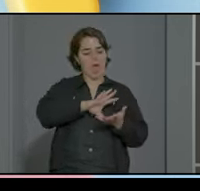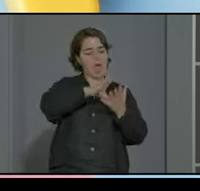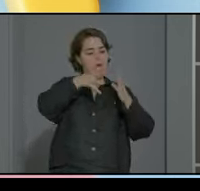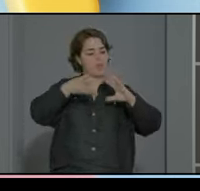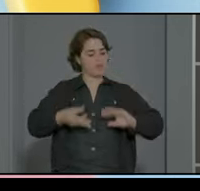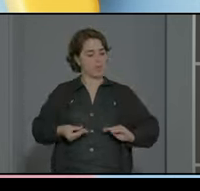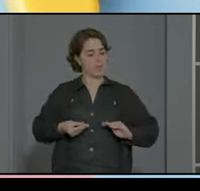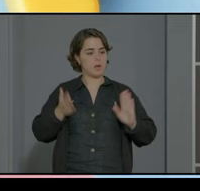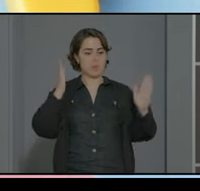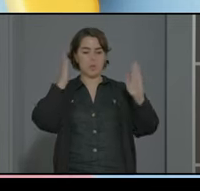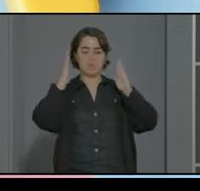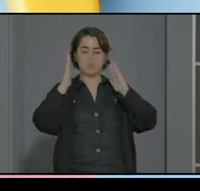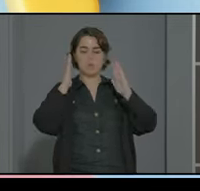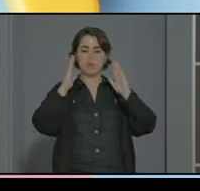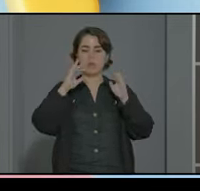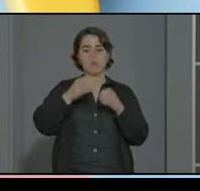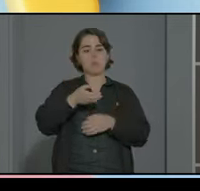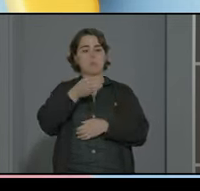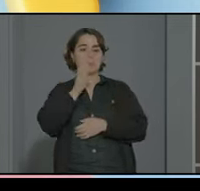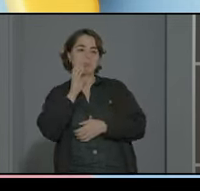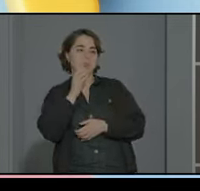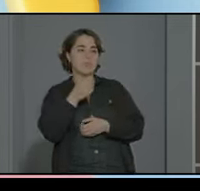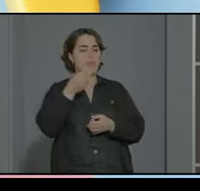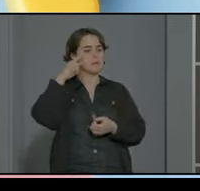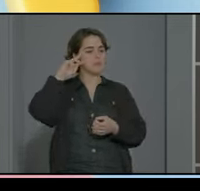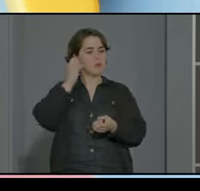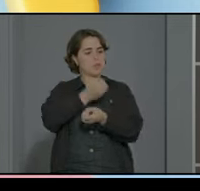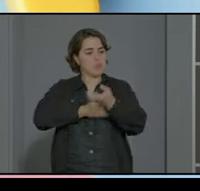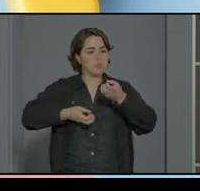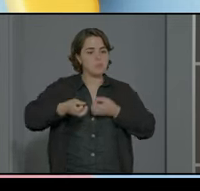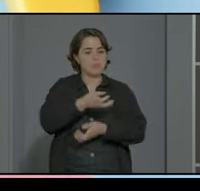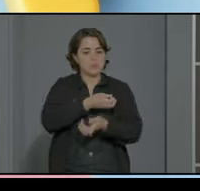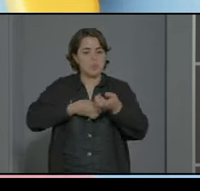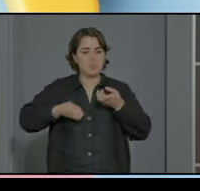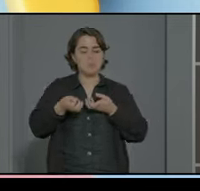y en ese tiempo toman café comparten experiencias comparten